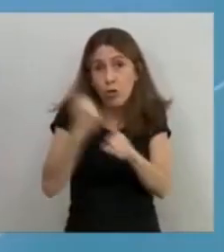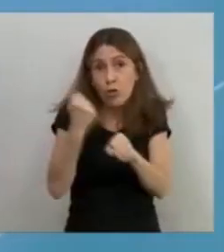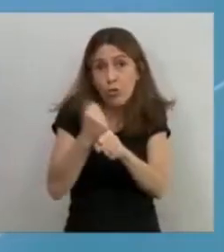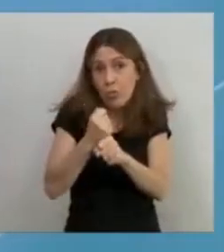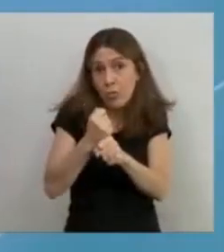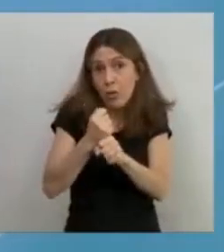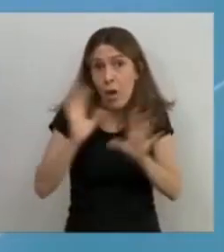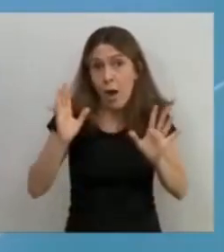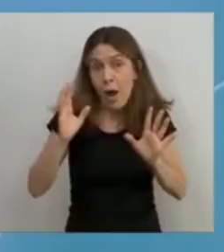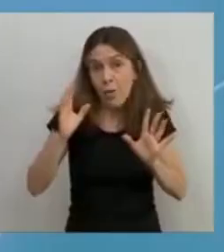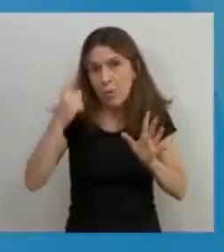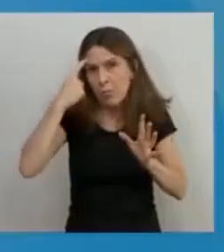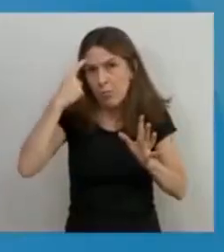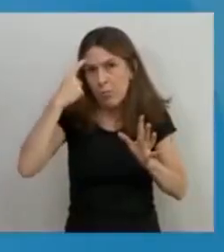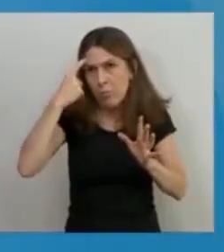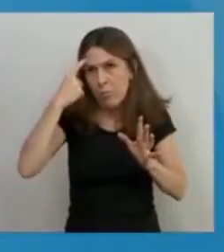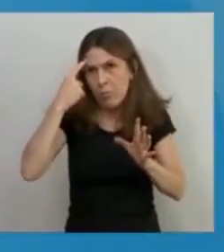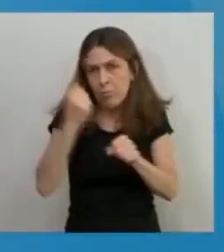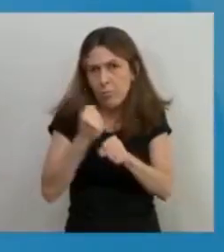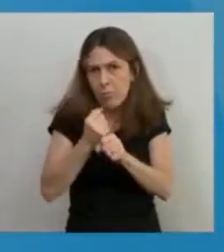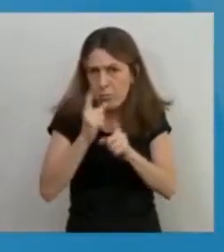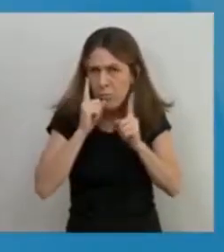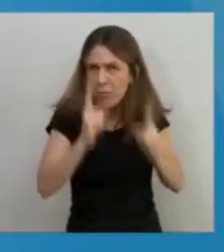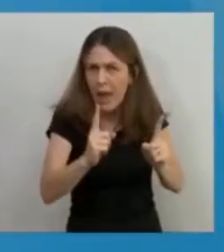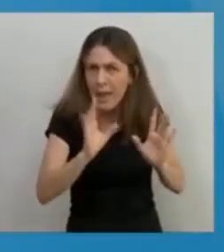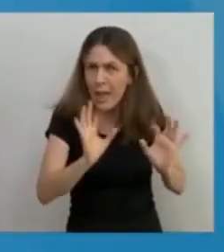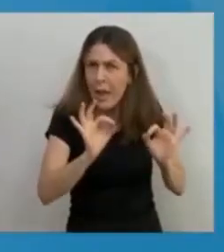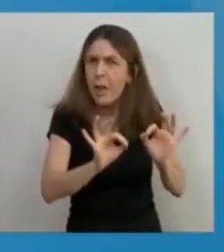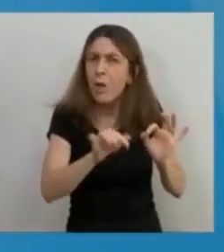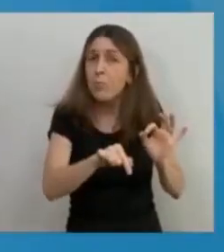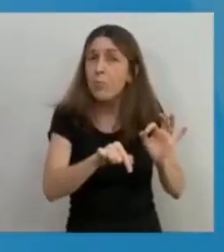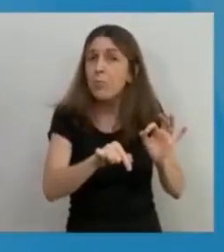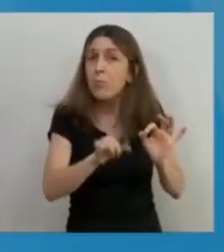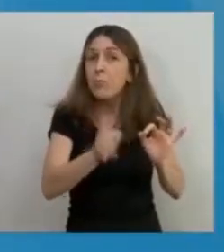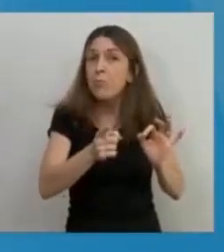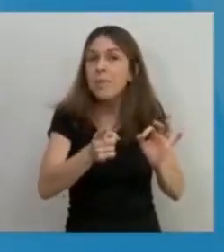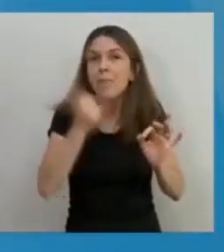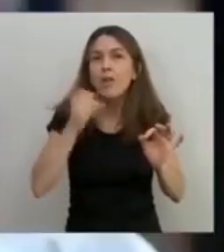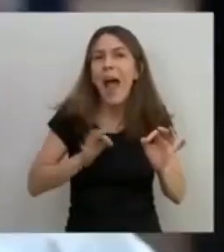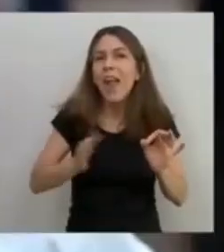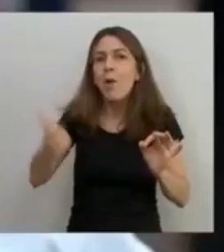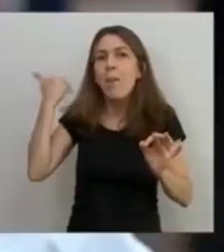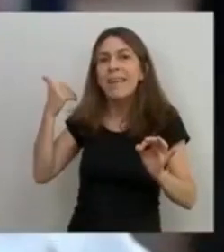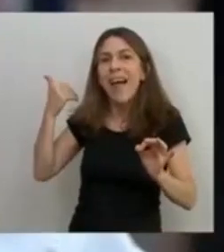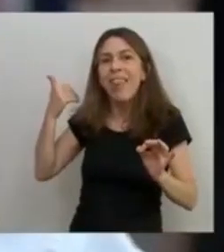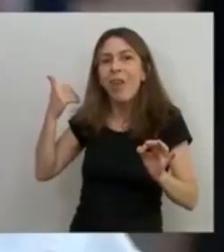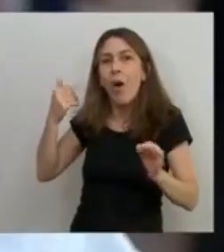efectivamente esa experiencia no haya sido en vano.